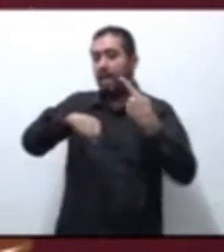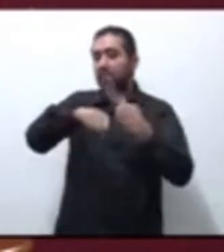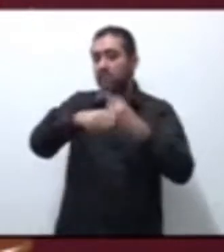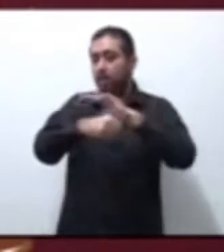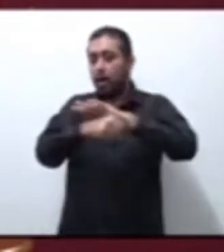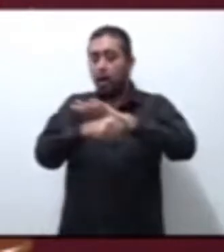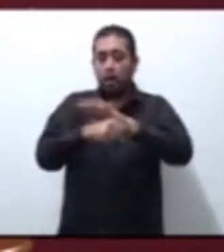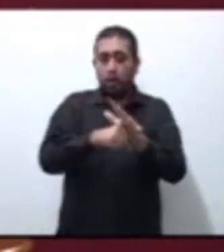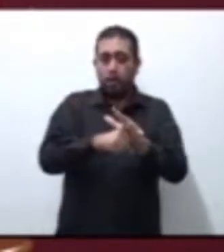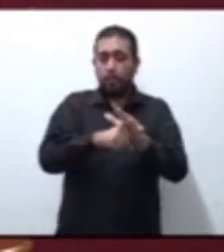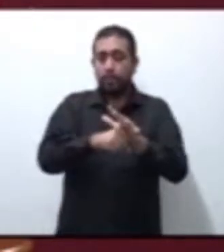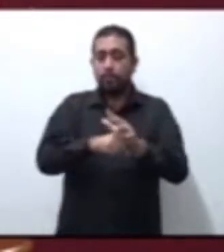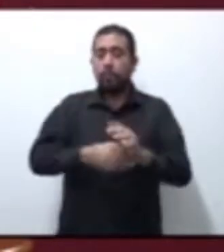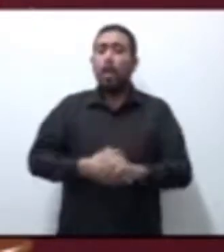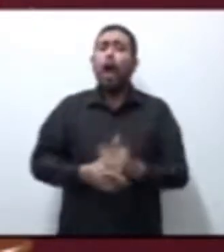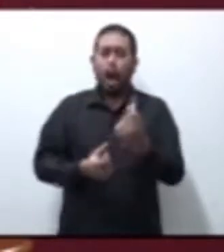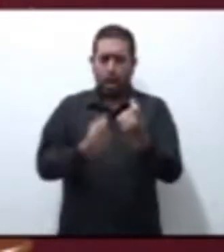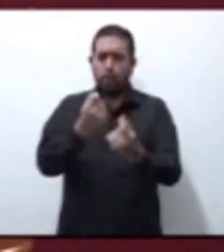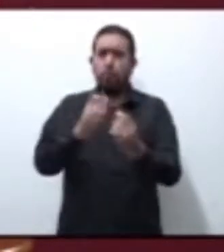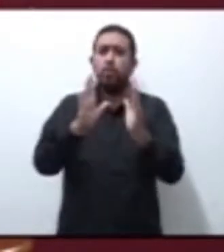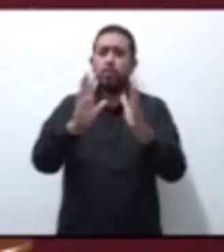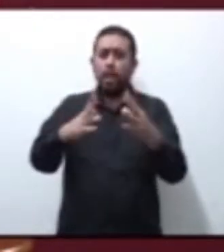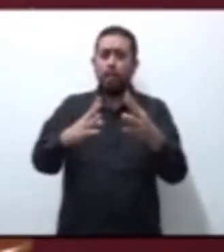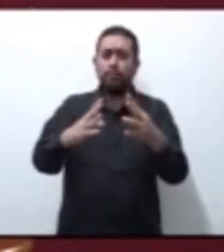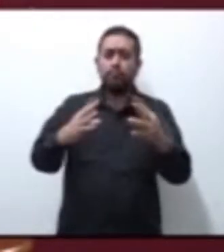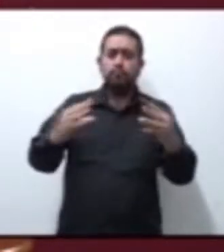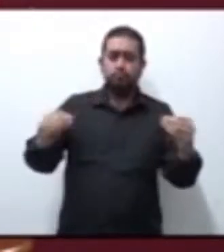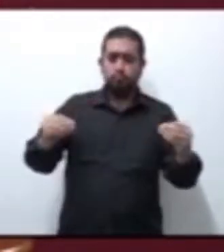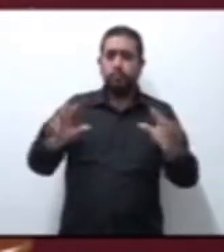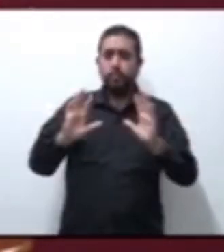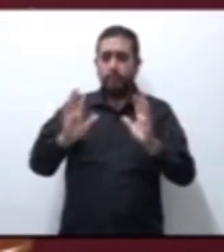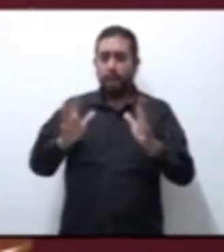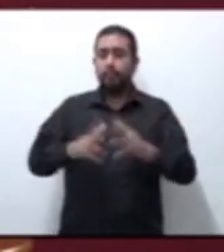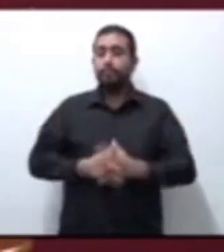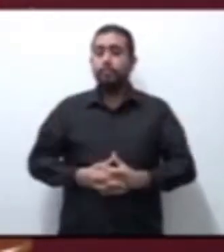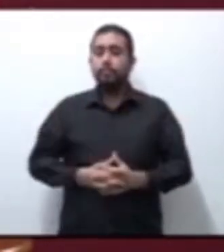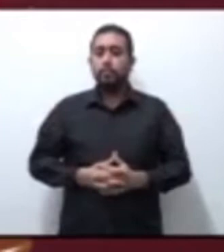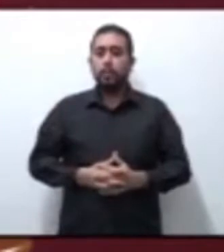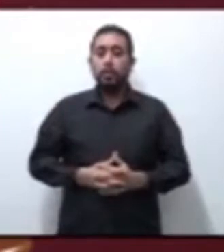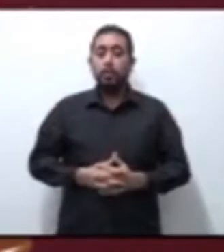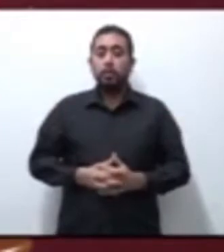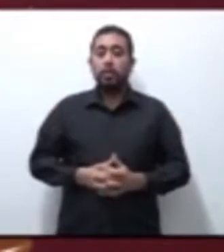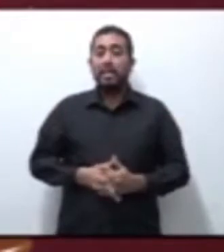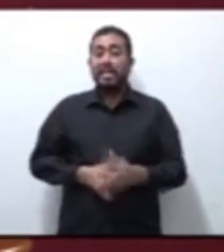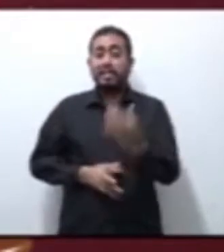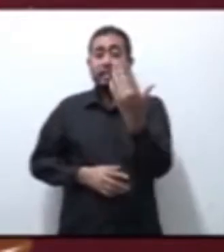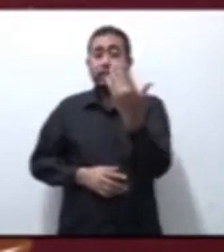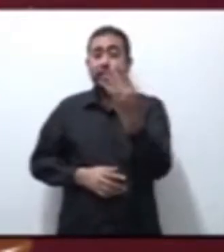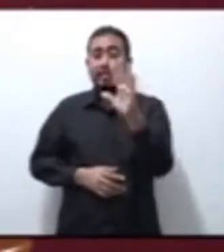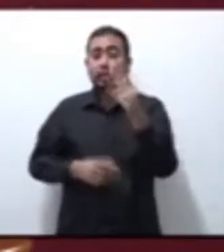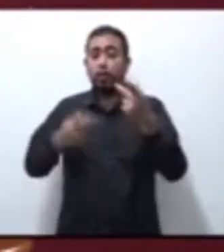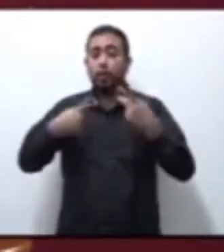más pacientes recuperados. Traemos 55 en total.